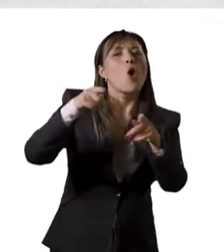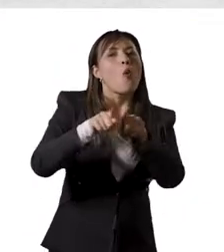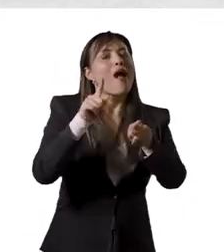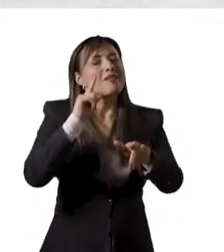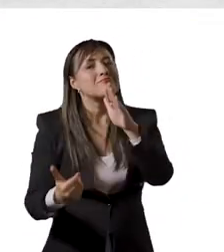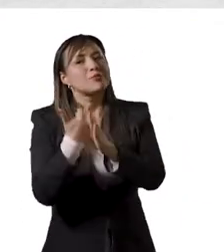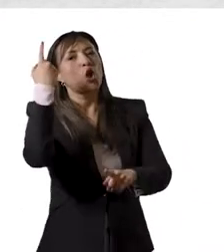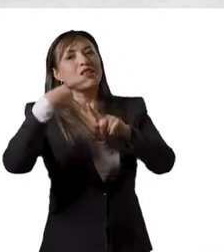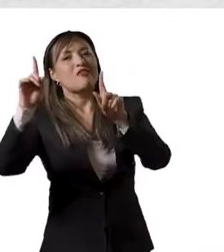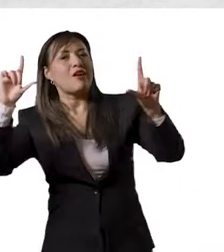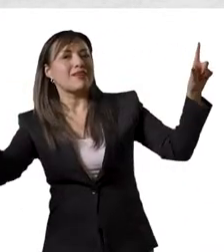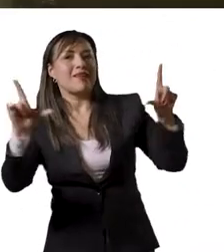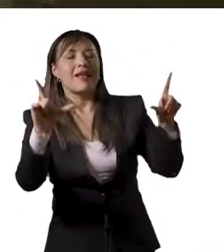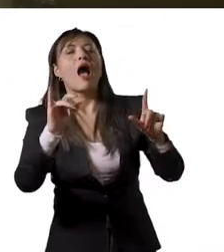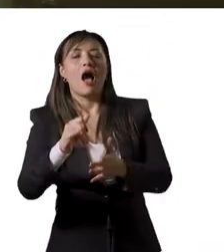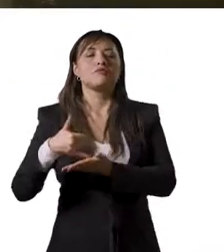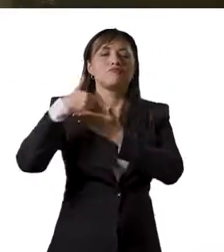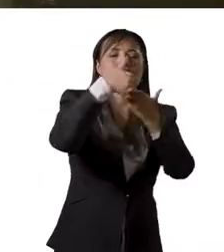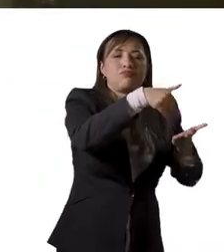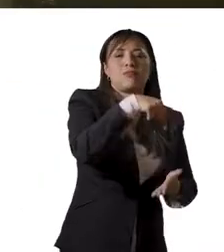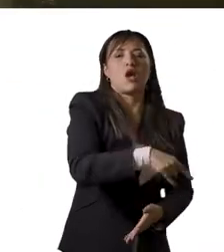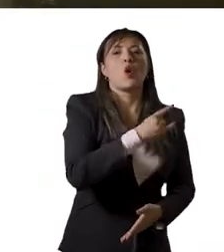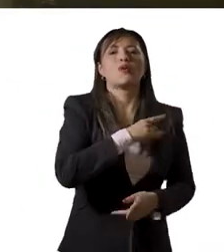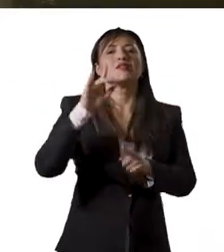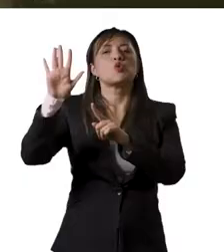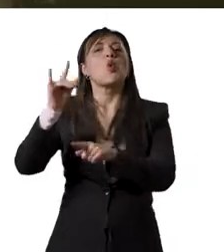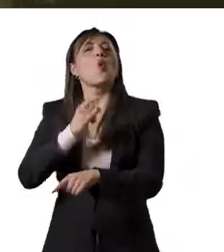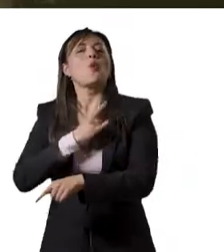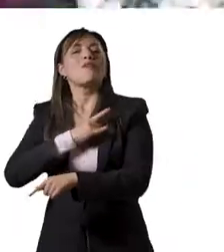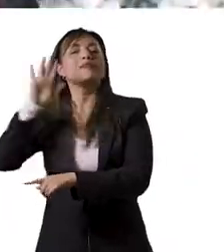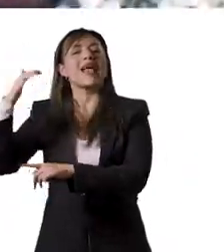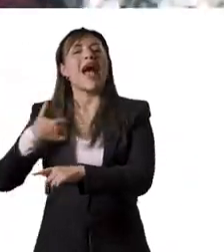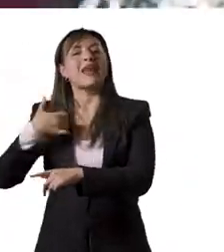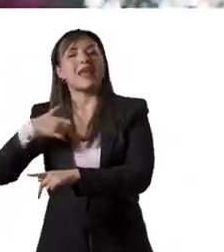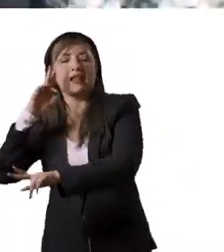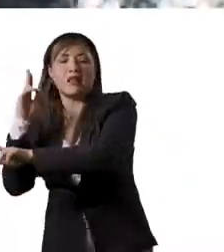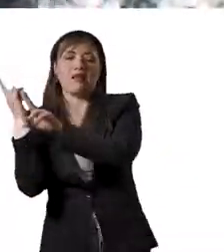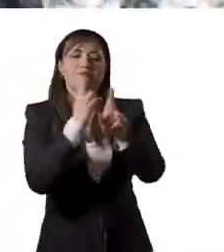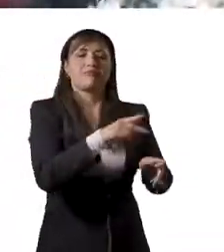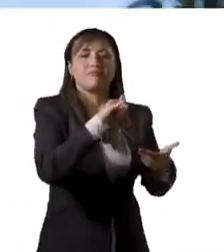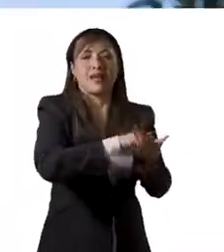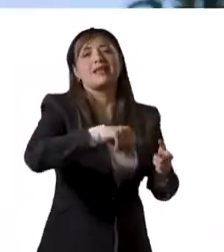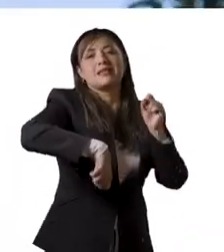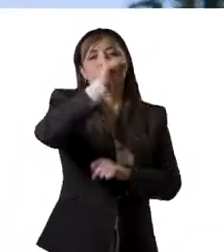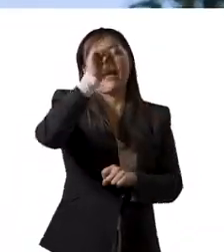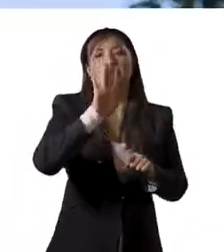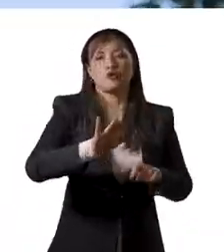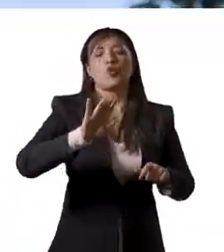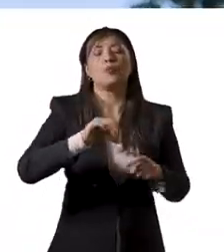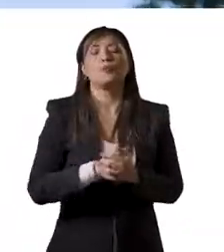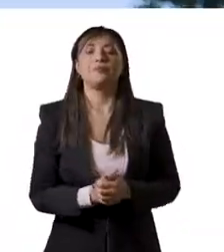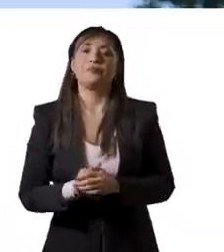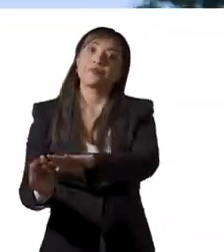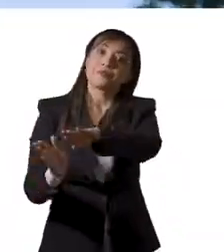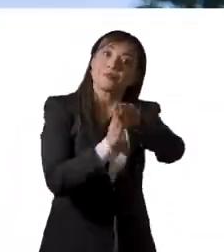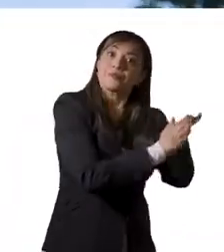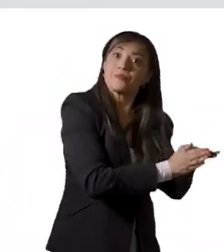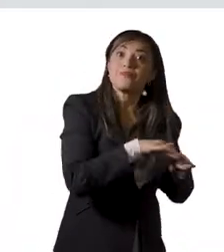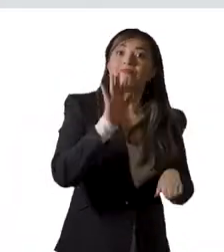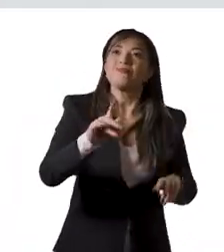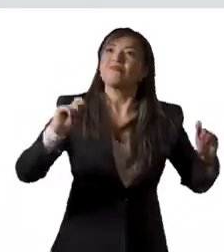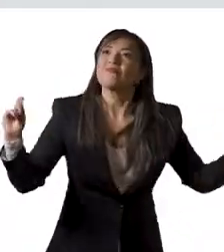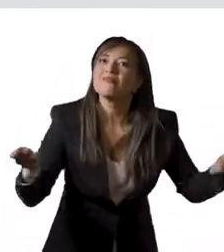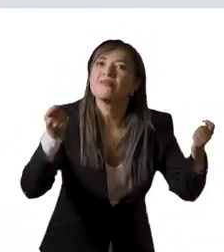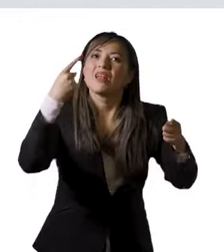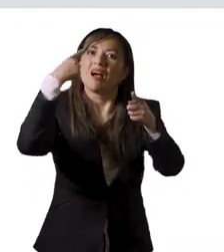Nuevas Miradas en la Televisión, que otorga la Universidad Nacional de Quilmes, de Argentina, en el marco de los premios TAL. Las